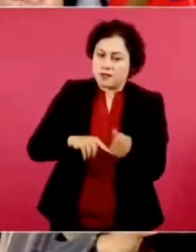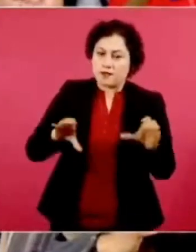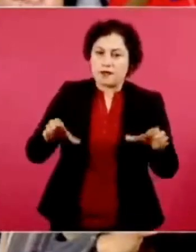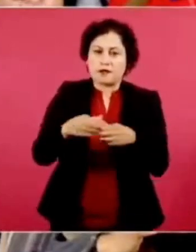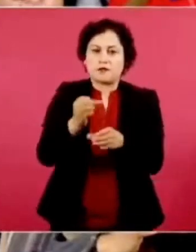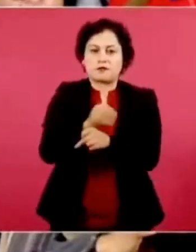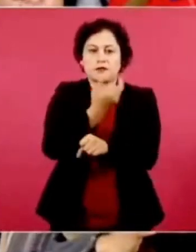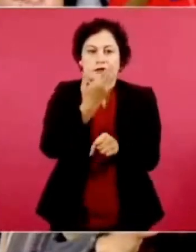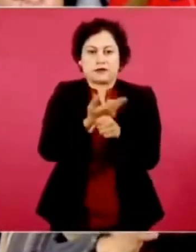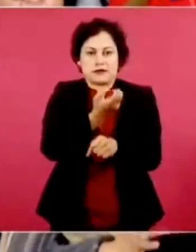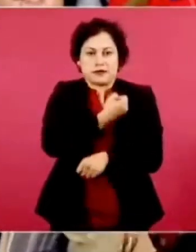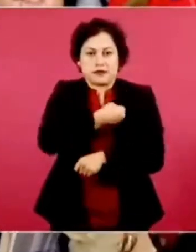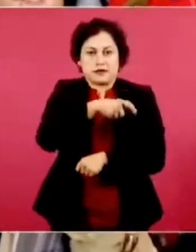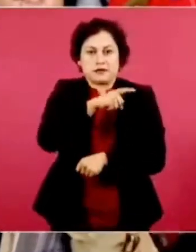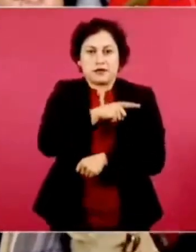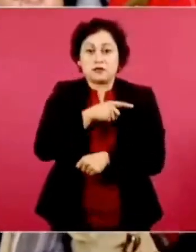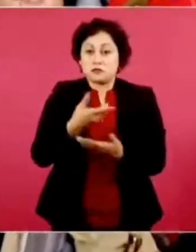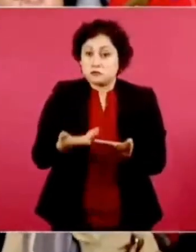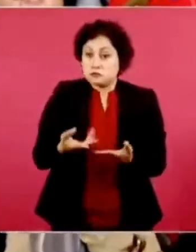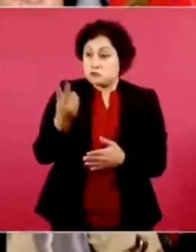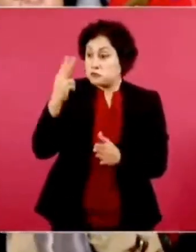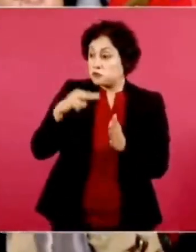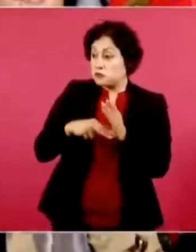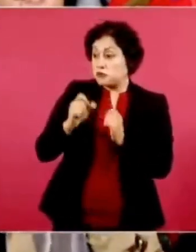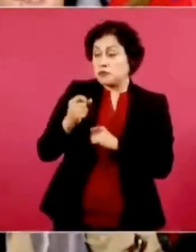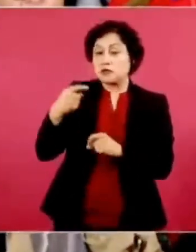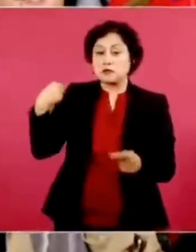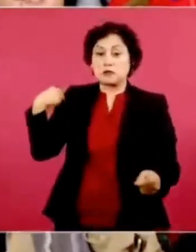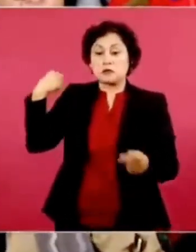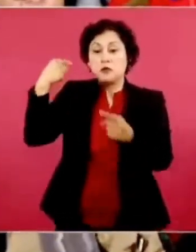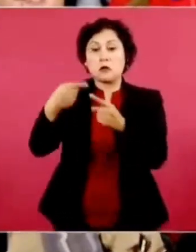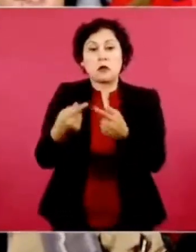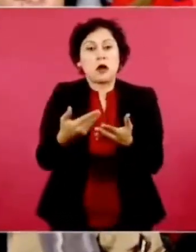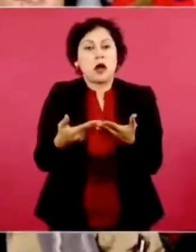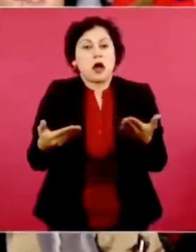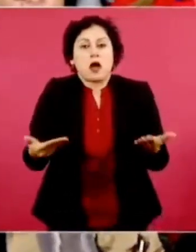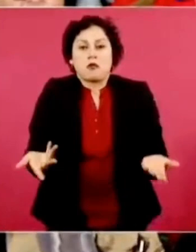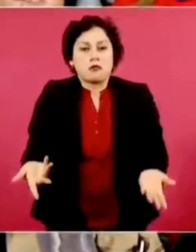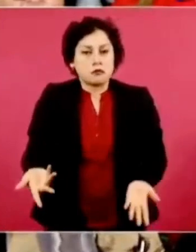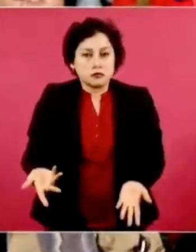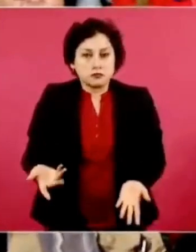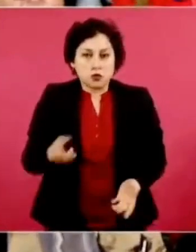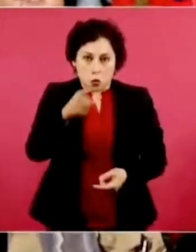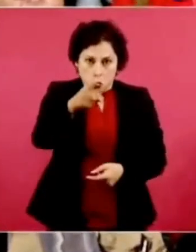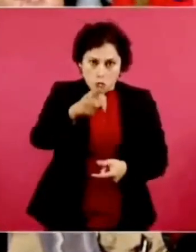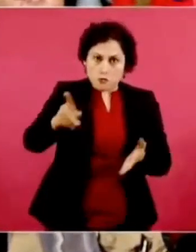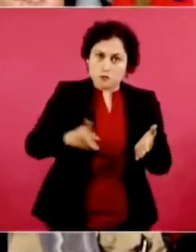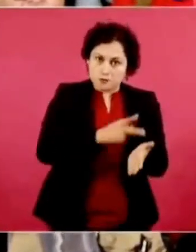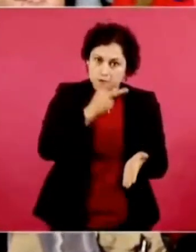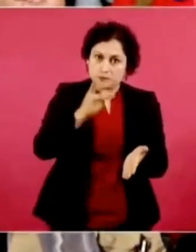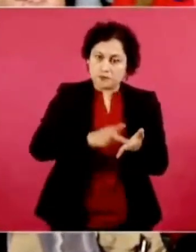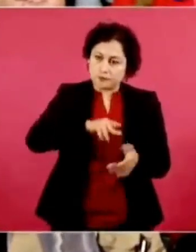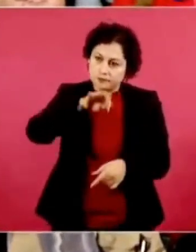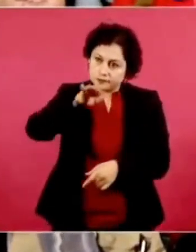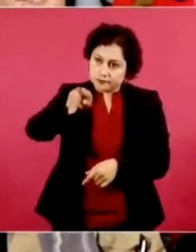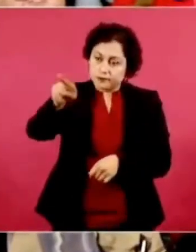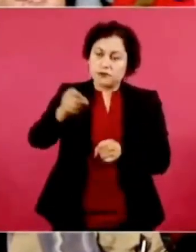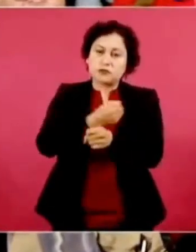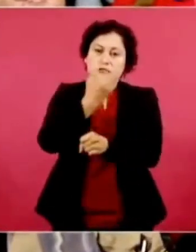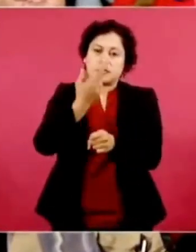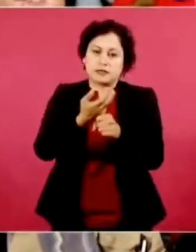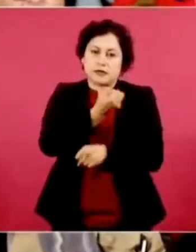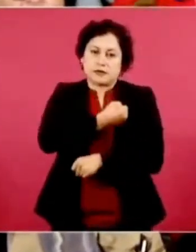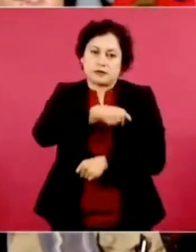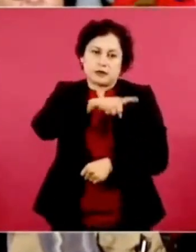Desde entonces hasta la fecha, usted ha instruido en varias ocasiones al secretario de Salud, Jorge Alcocer,